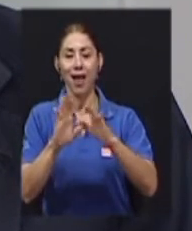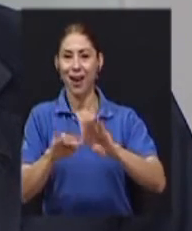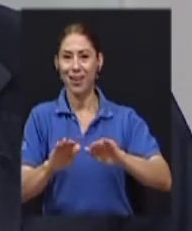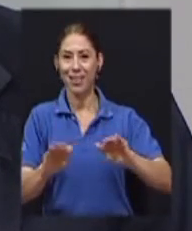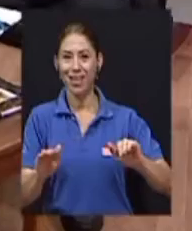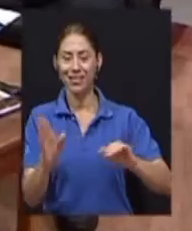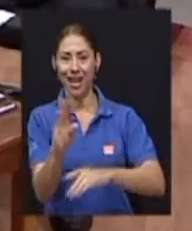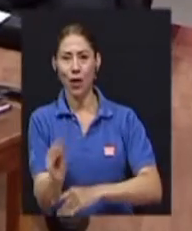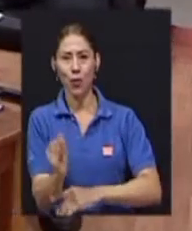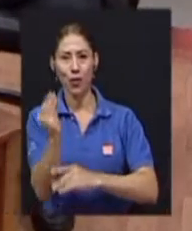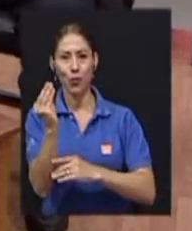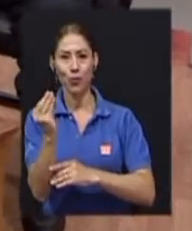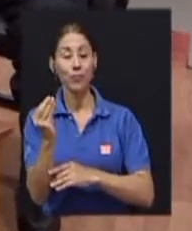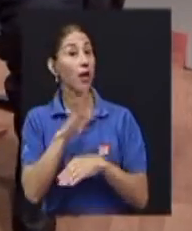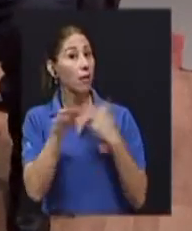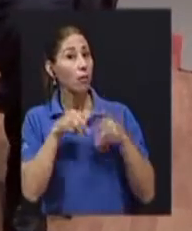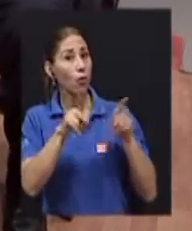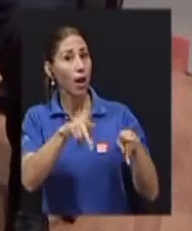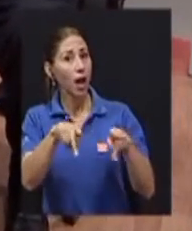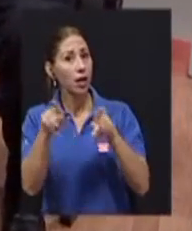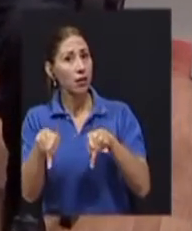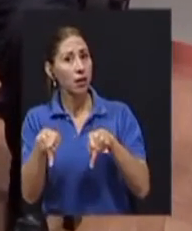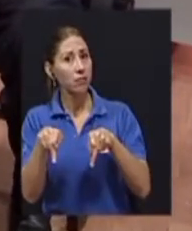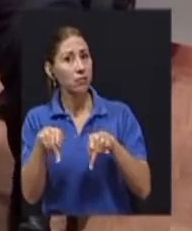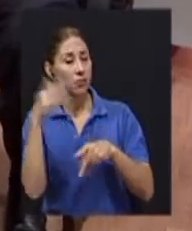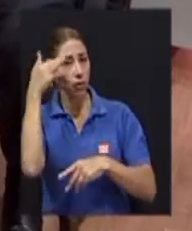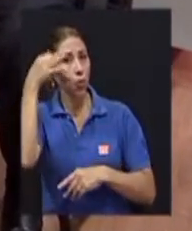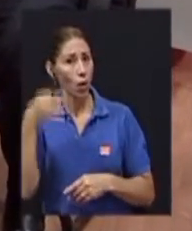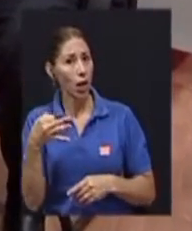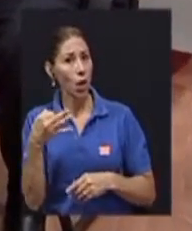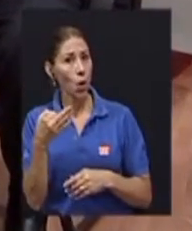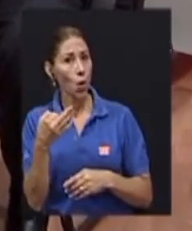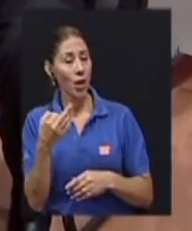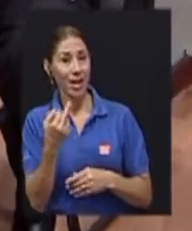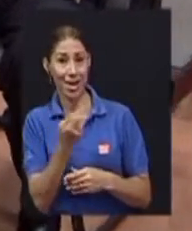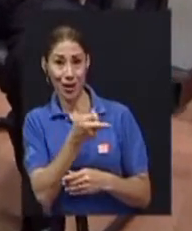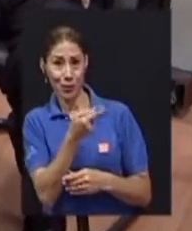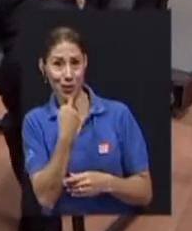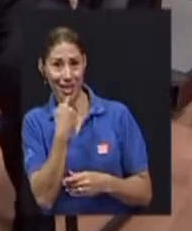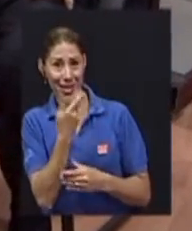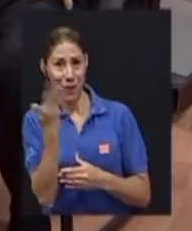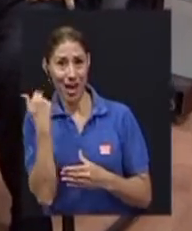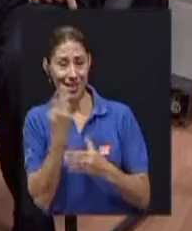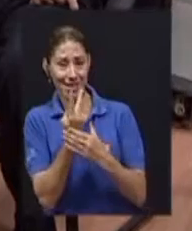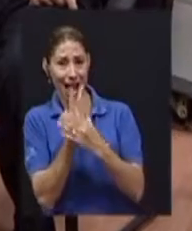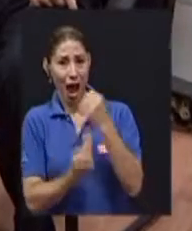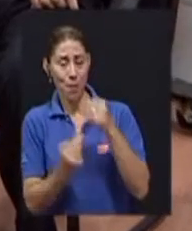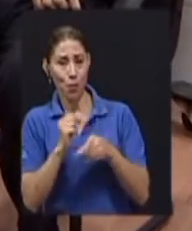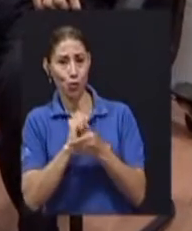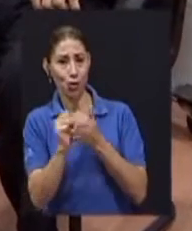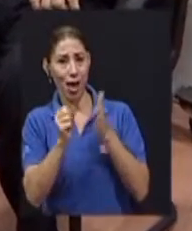ambos santos me parece que